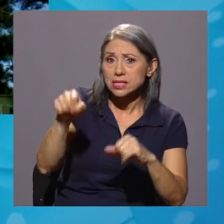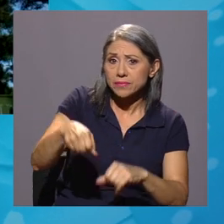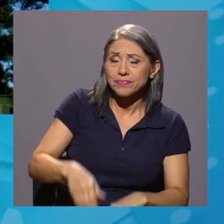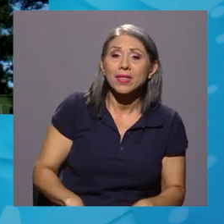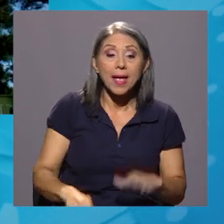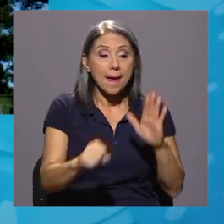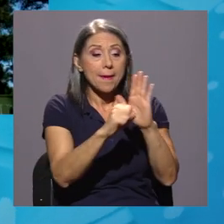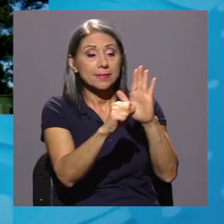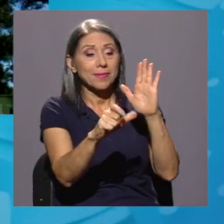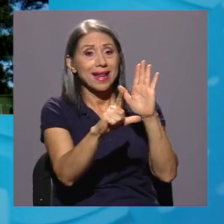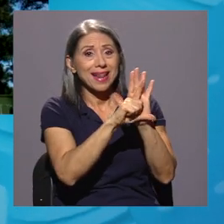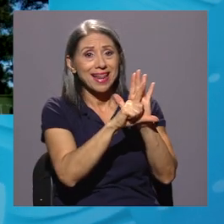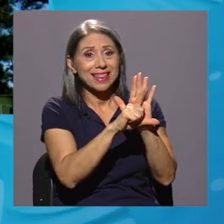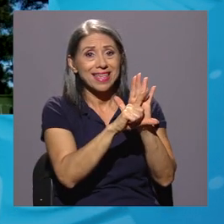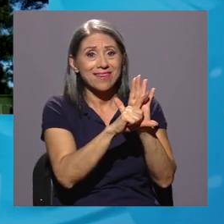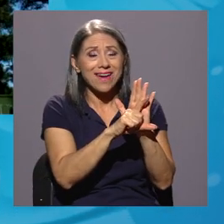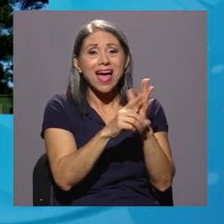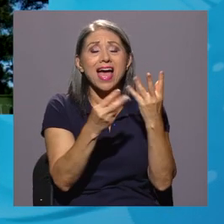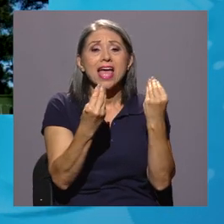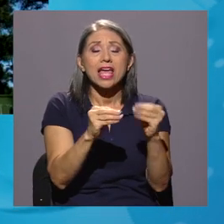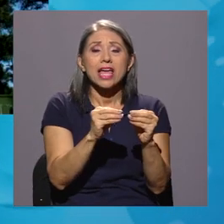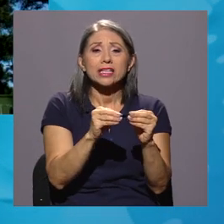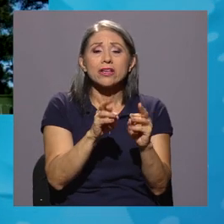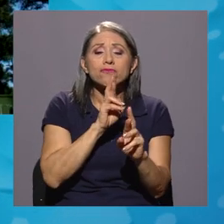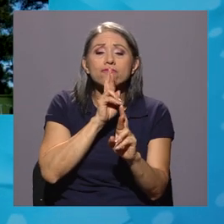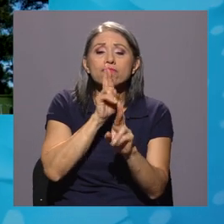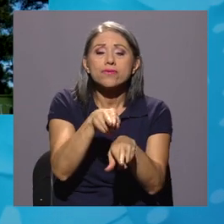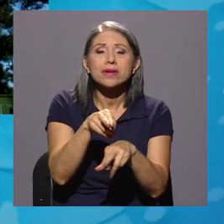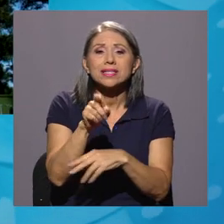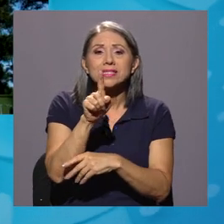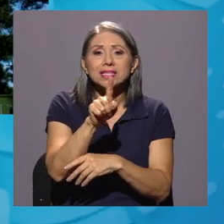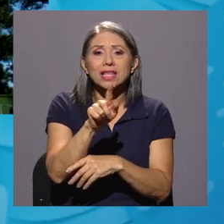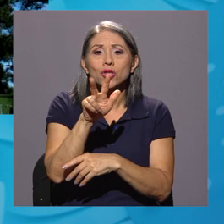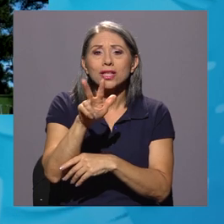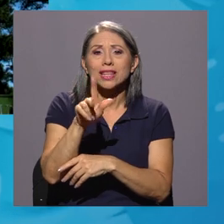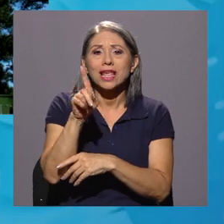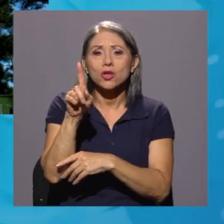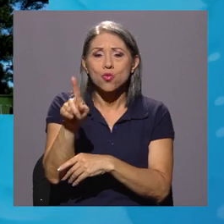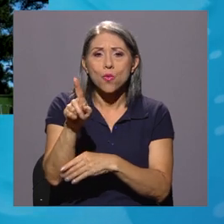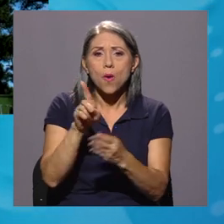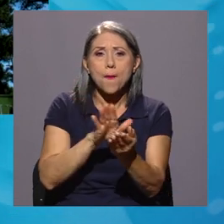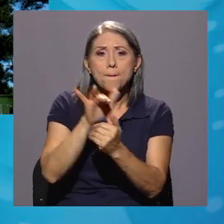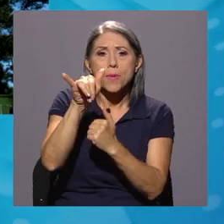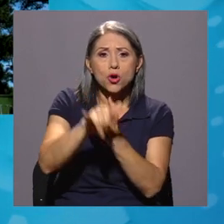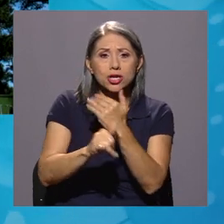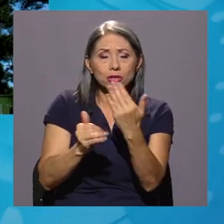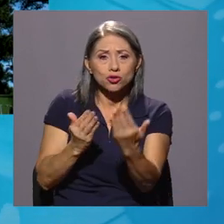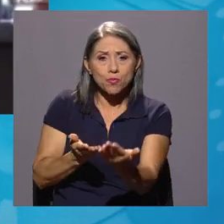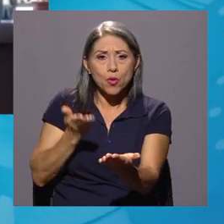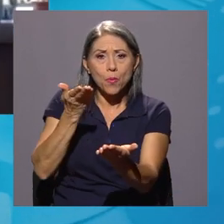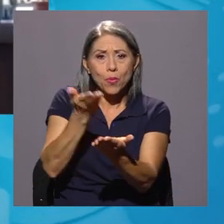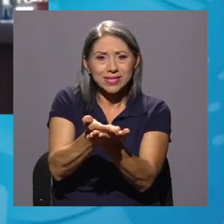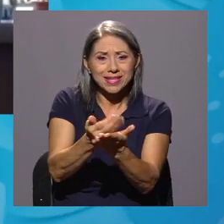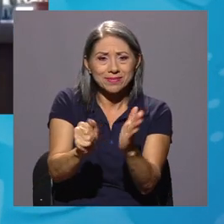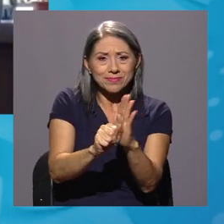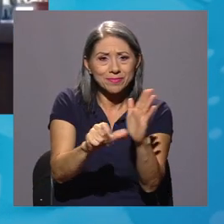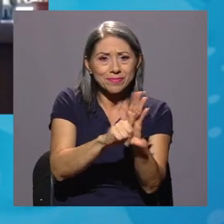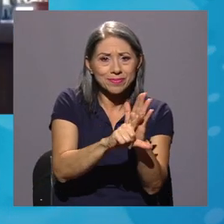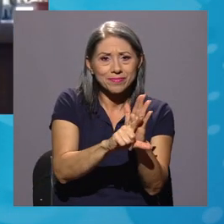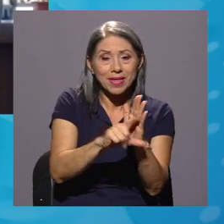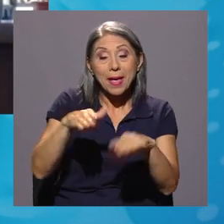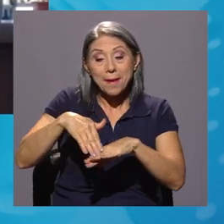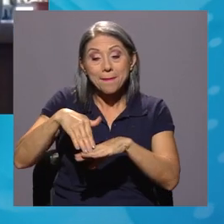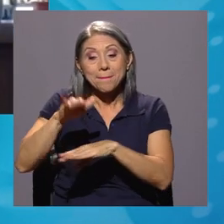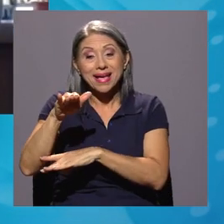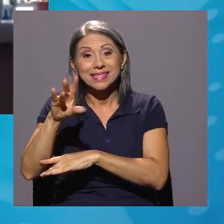El plenario se pronunció sobre 131 proyectos, propuestas legislativas y más